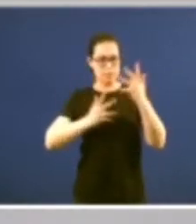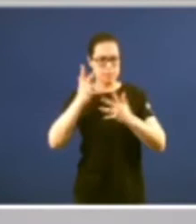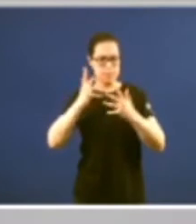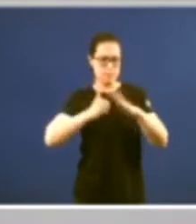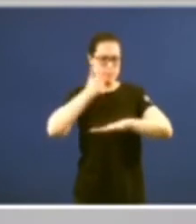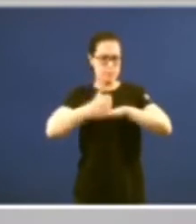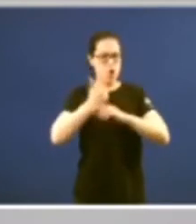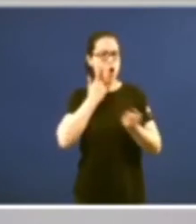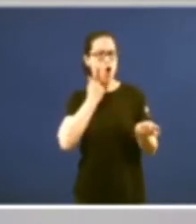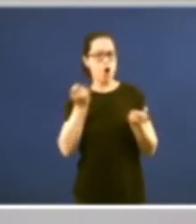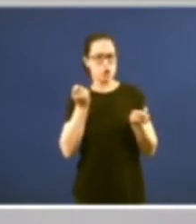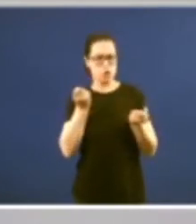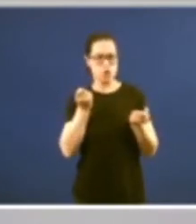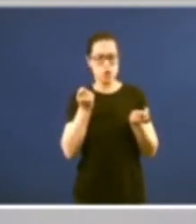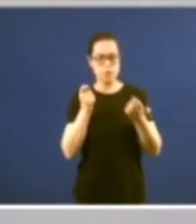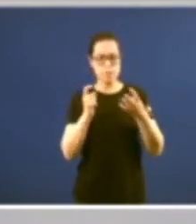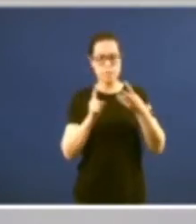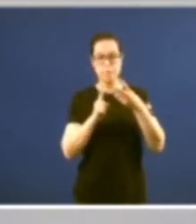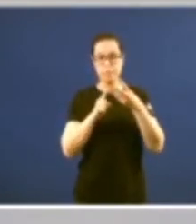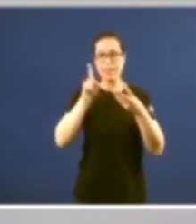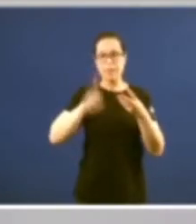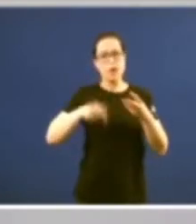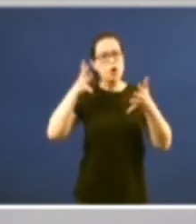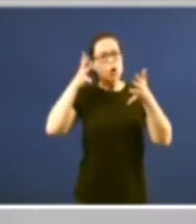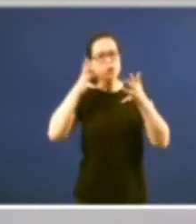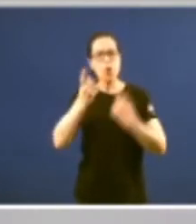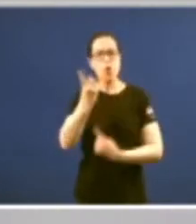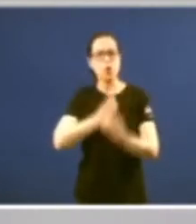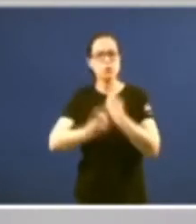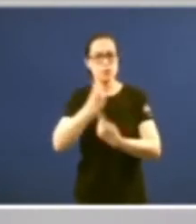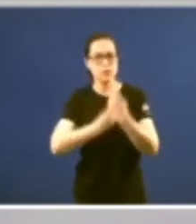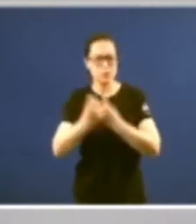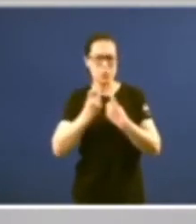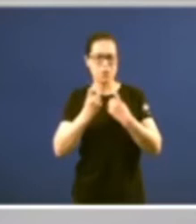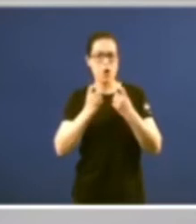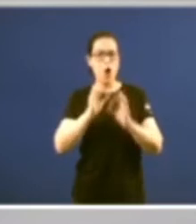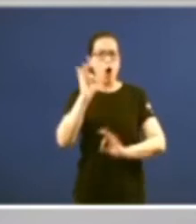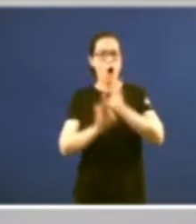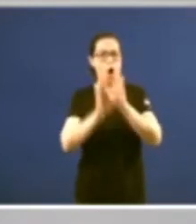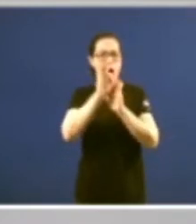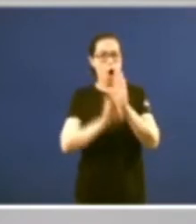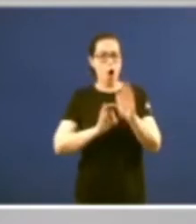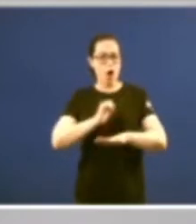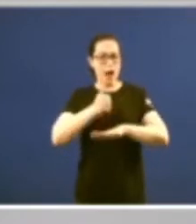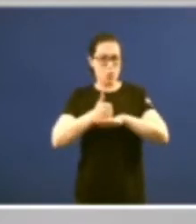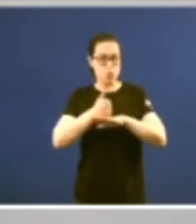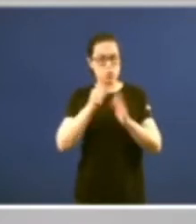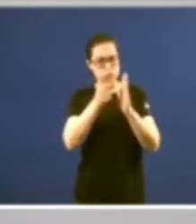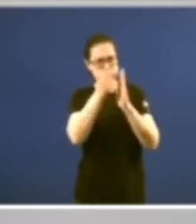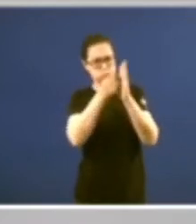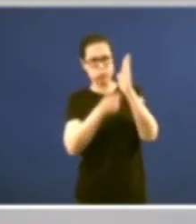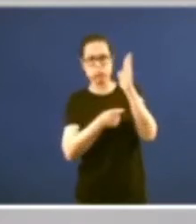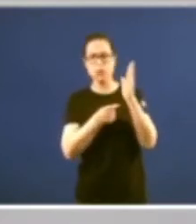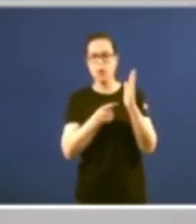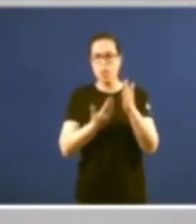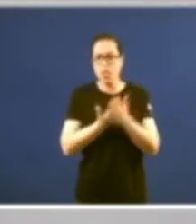gallego me voy a referir también al consejo consultivo y a tantos otros órganos que contribuyen con su actuación diaria al